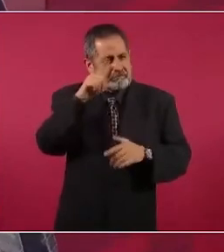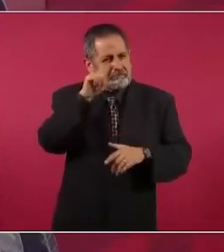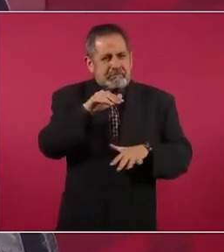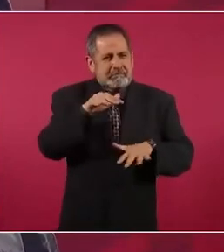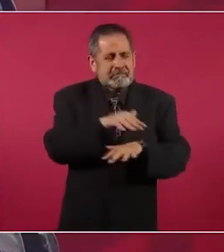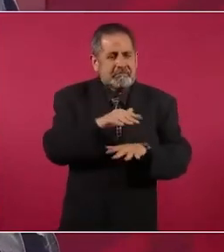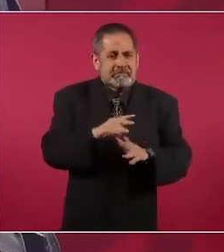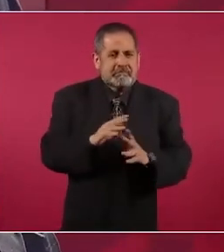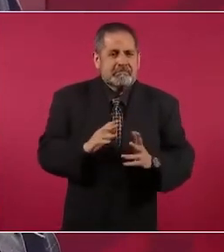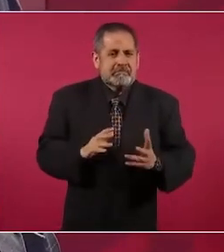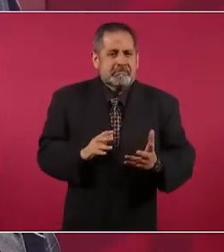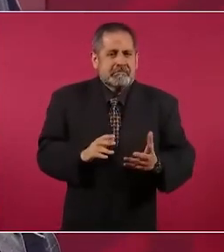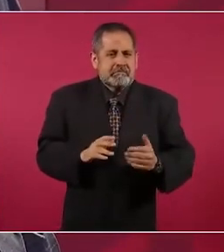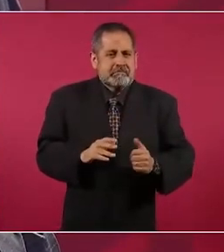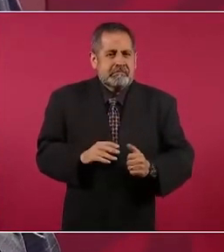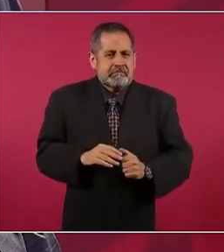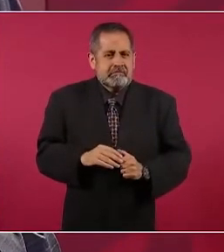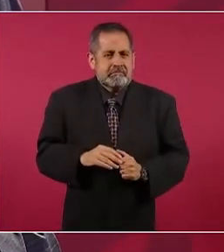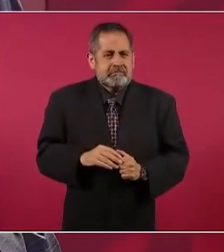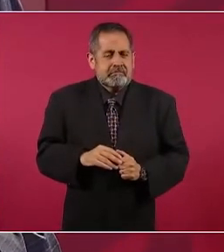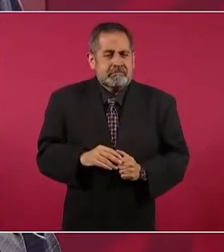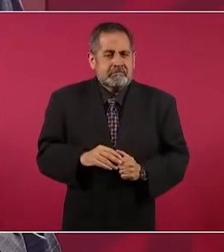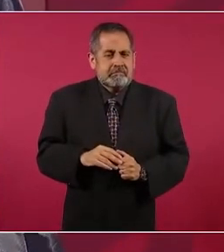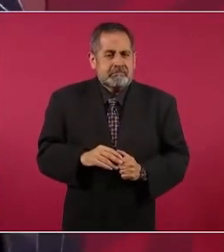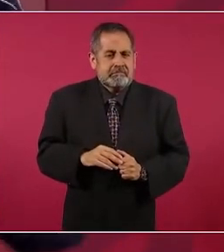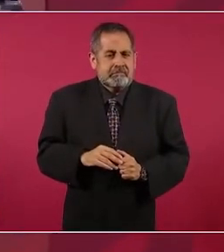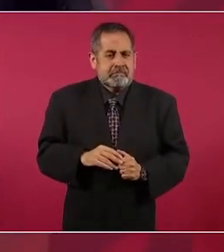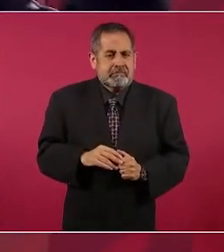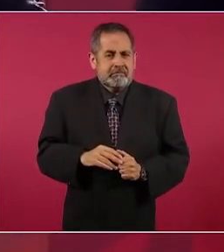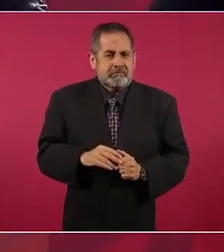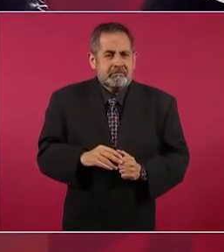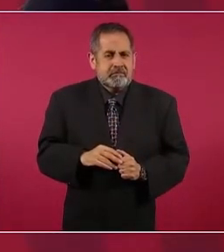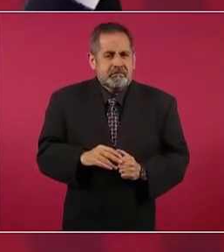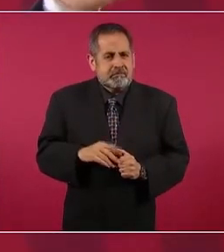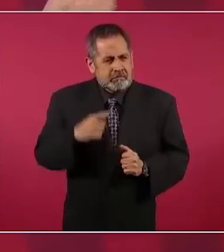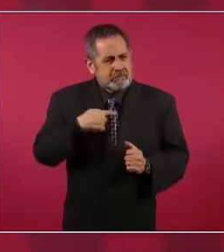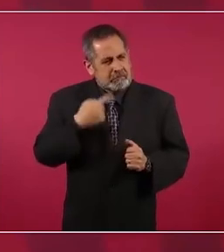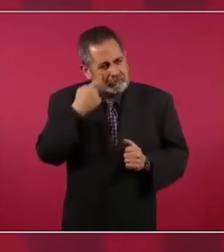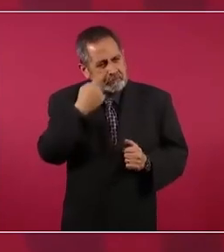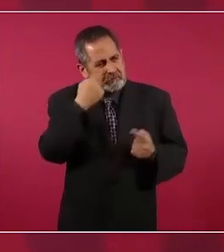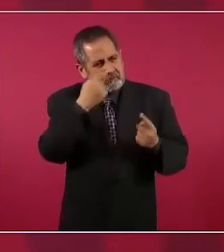ya lo hemos visto,